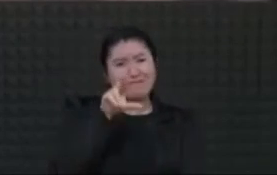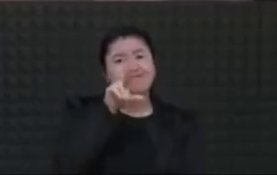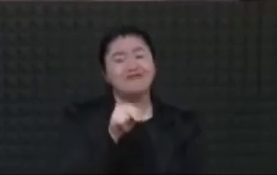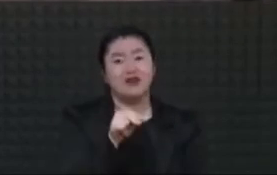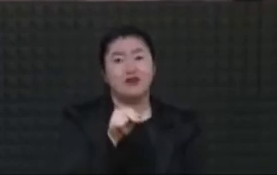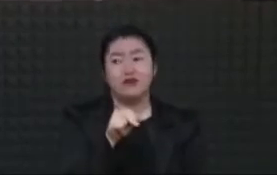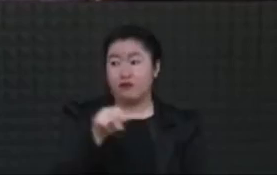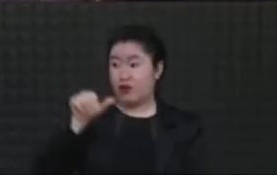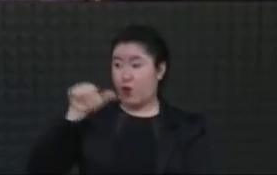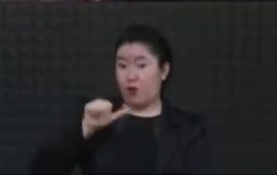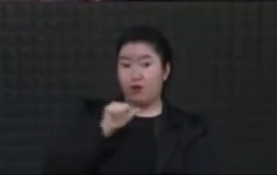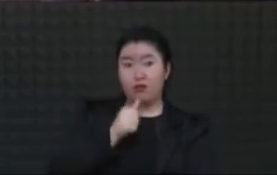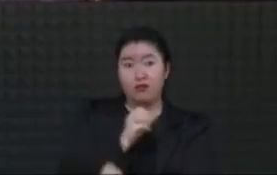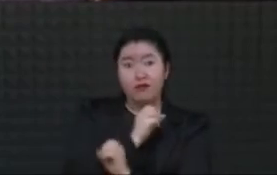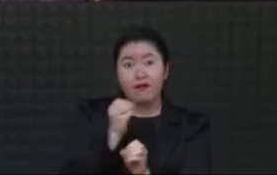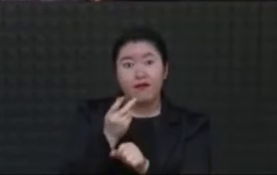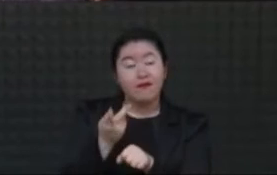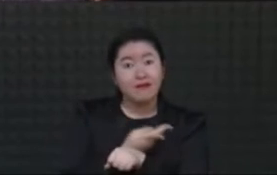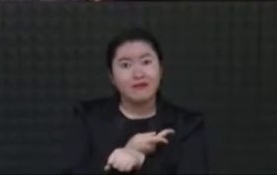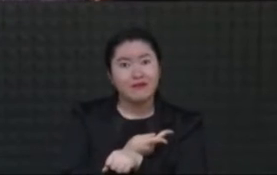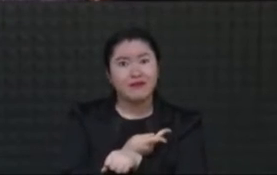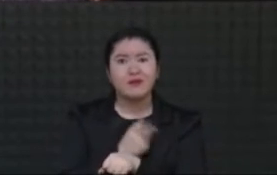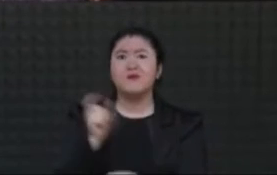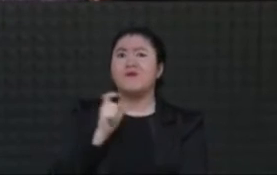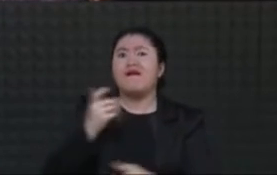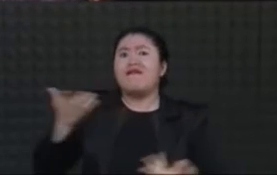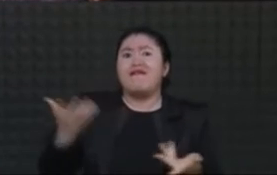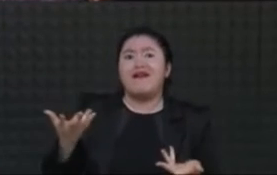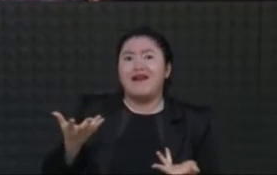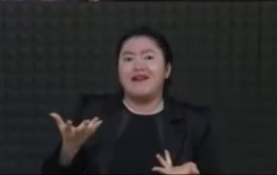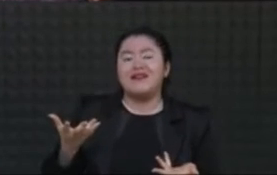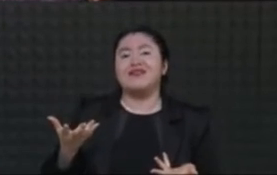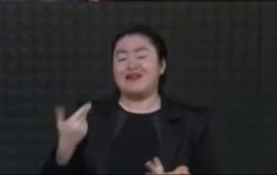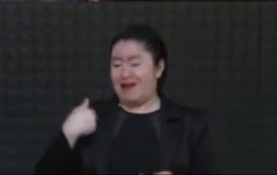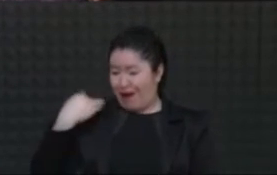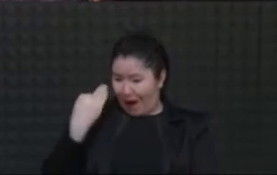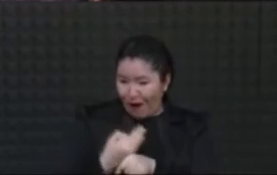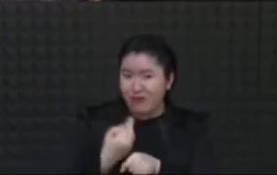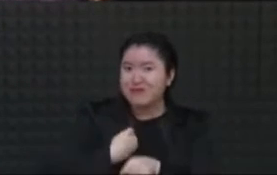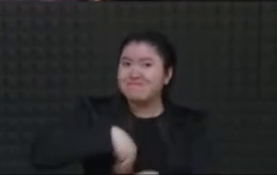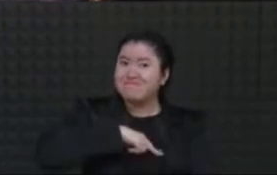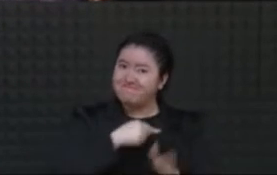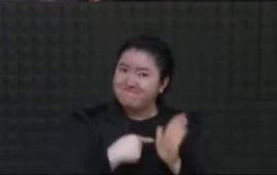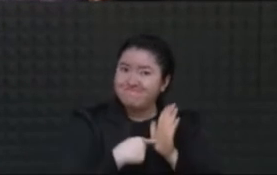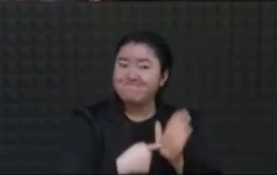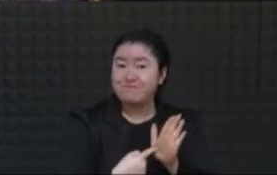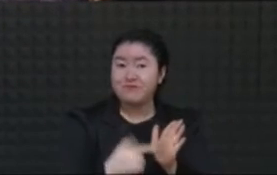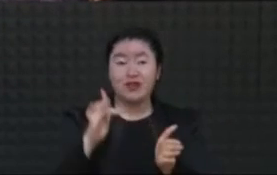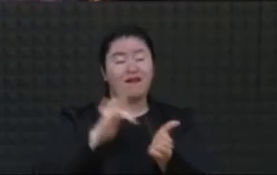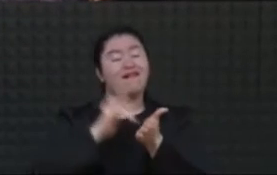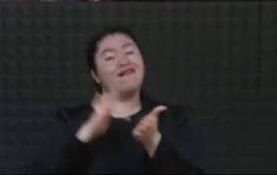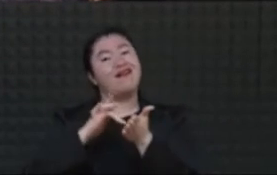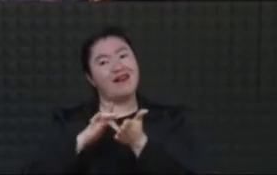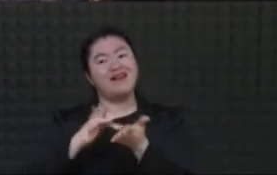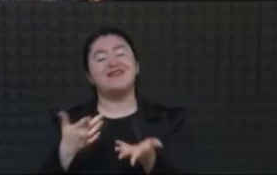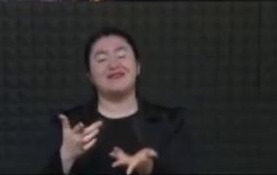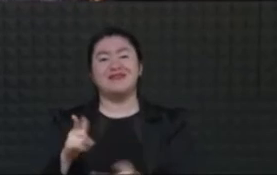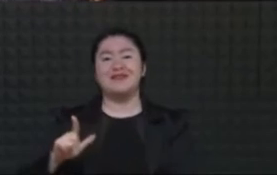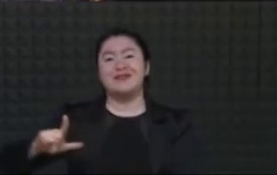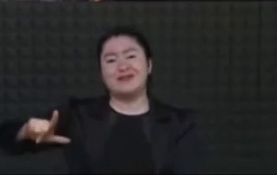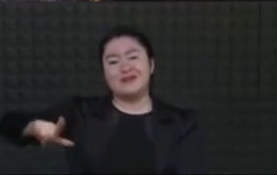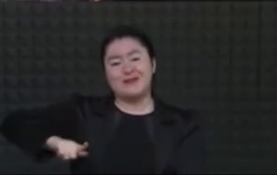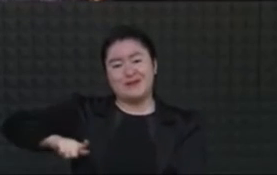gracias y a eso vengo. Gracias, gobernadora, por escucharnos. Las mujeres la vamos a acompañar en este